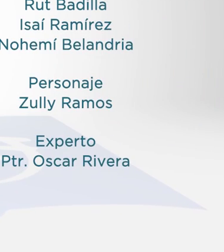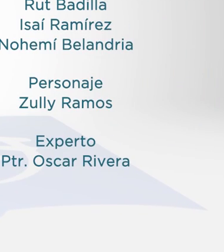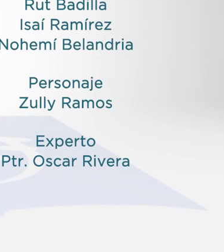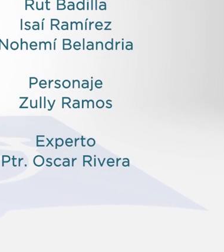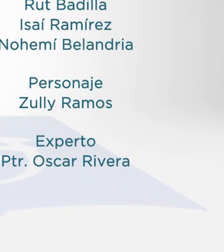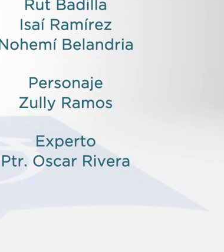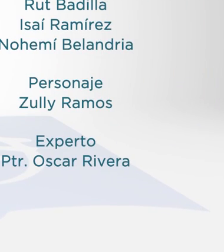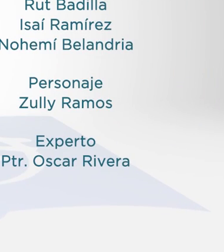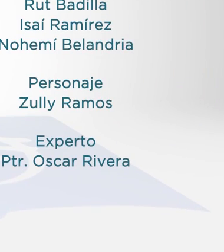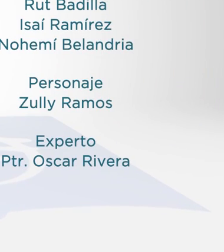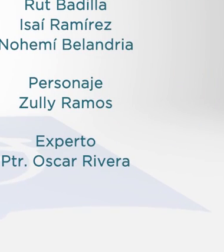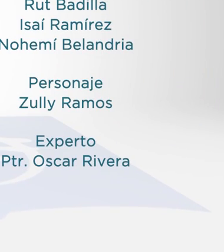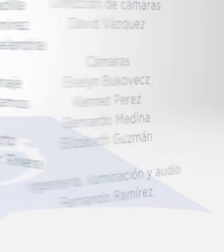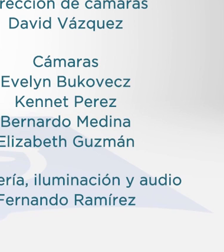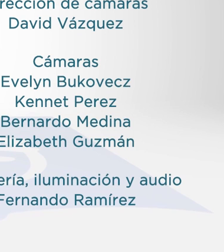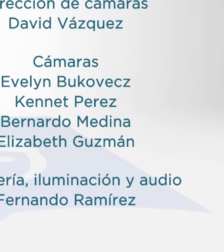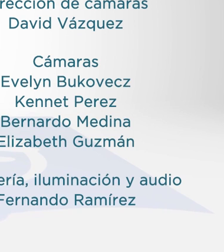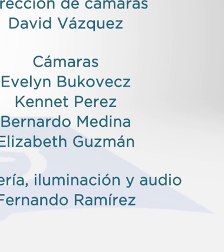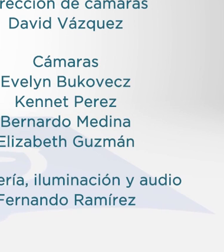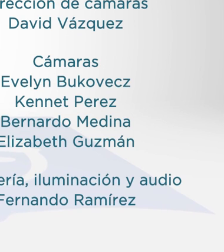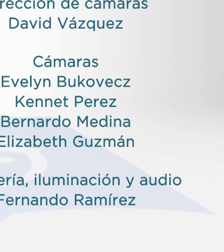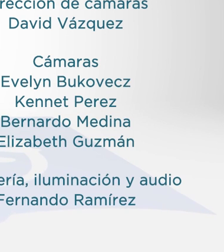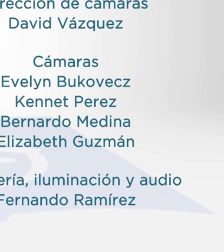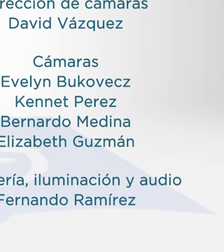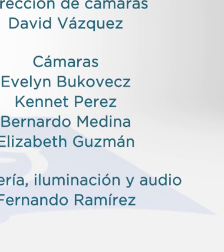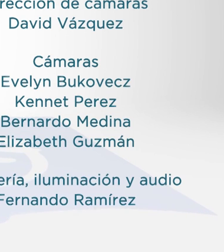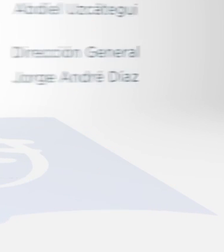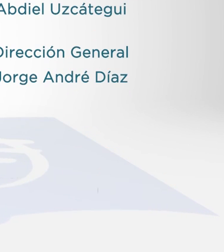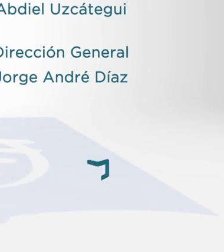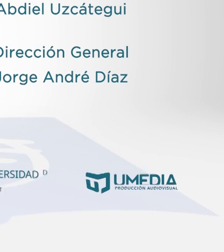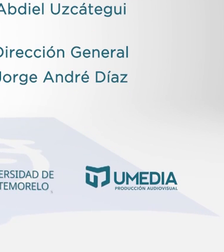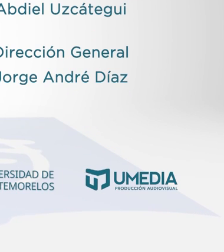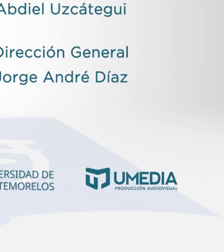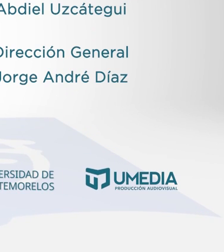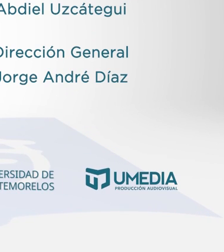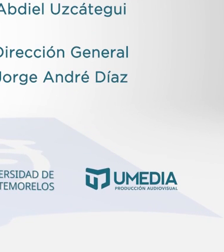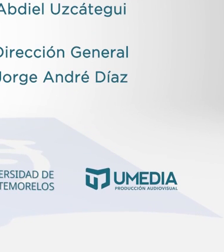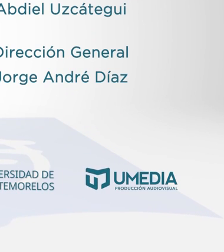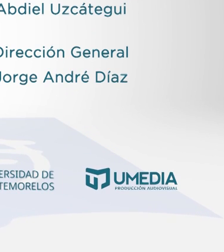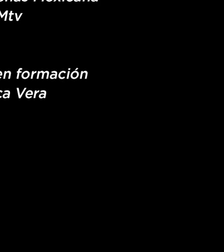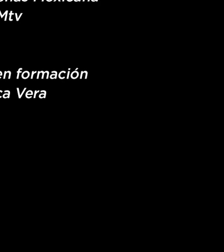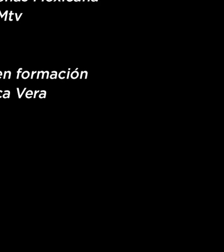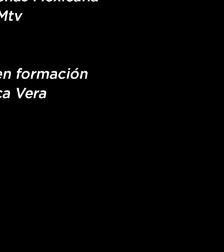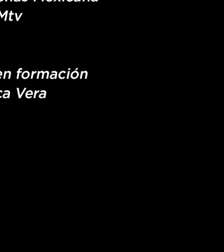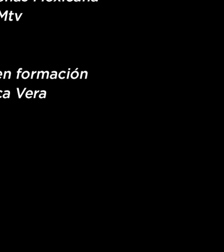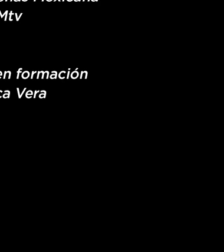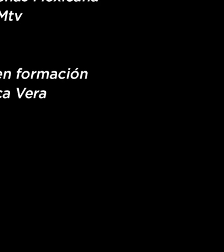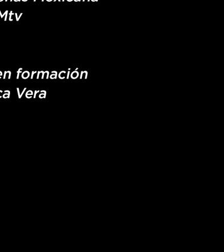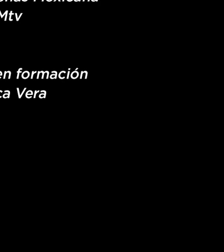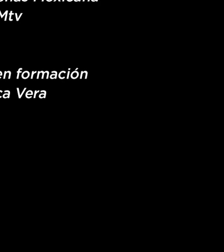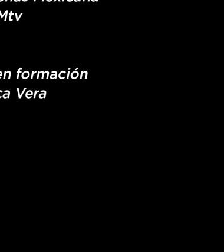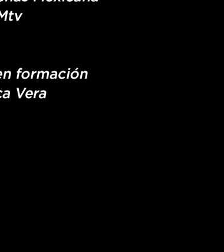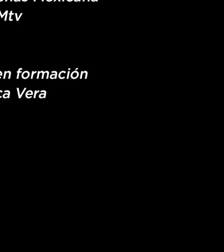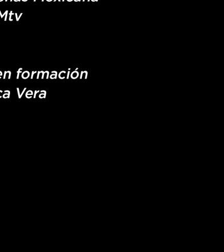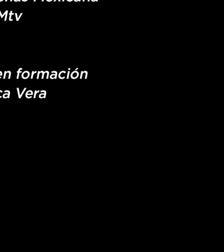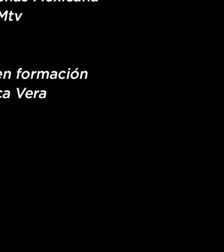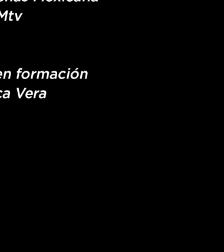lobo no no no no no no yo